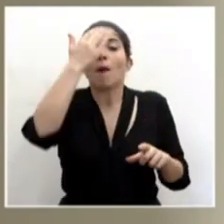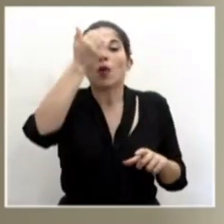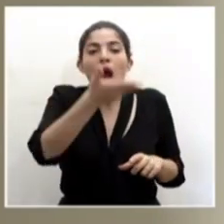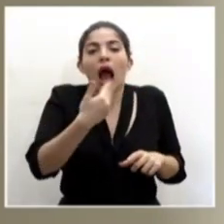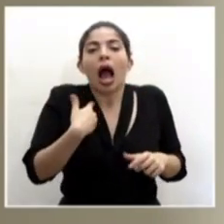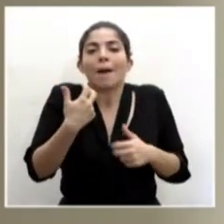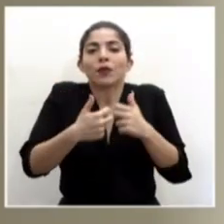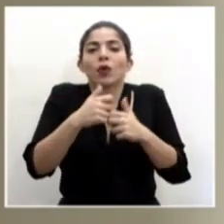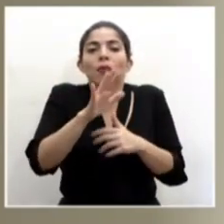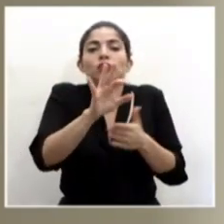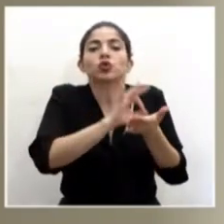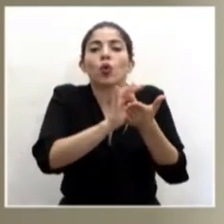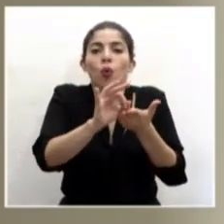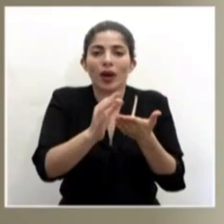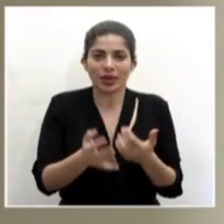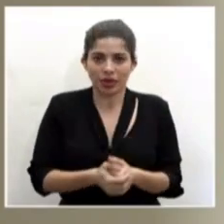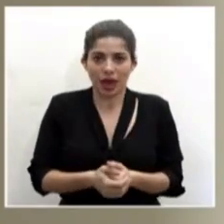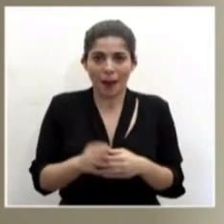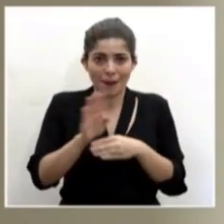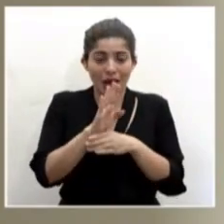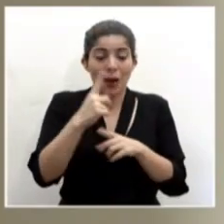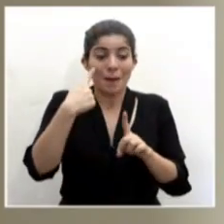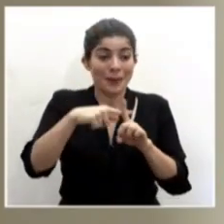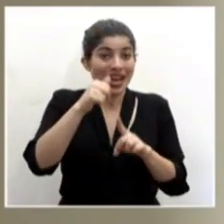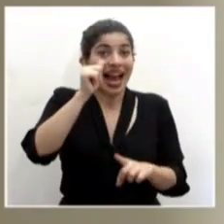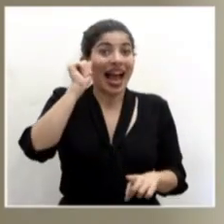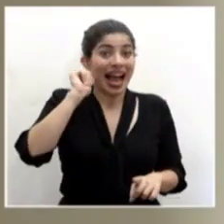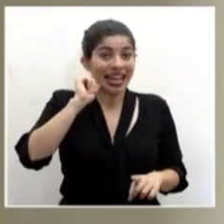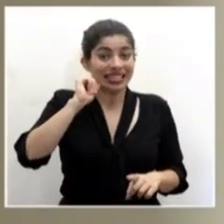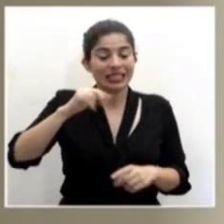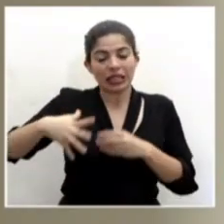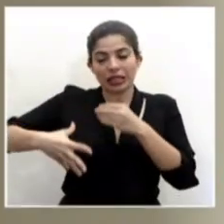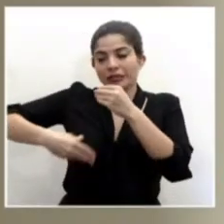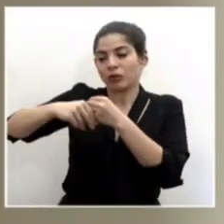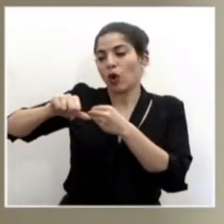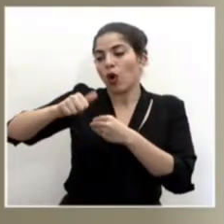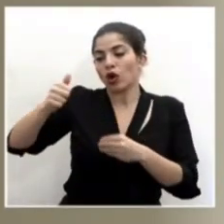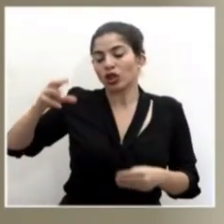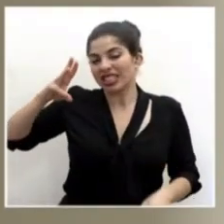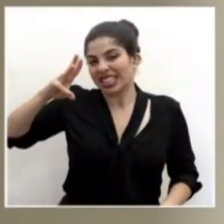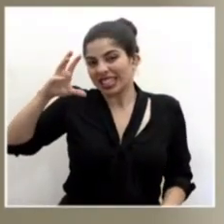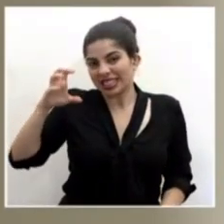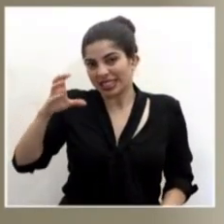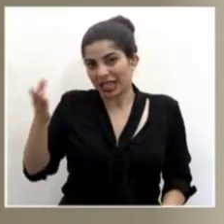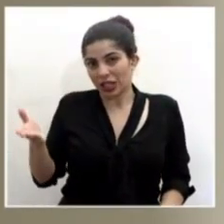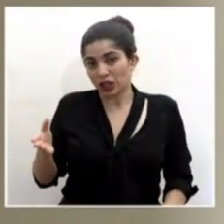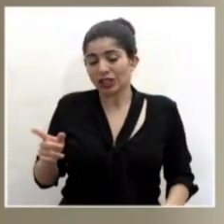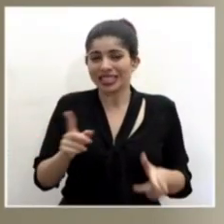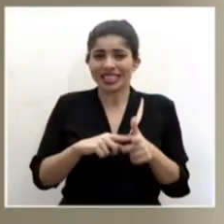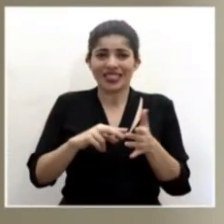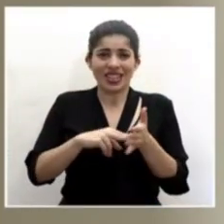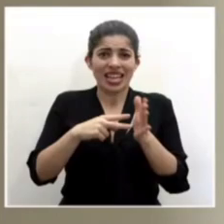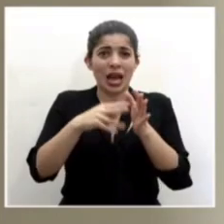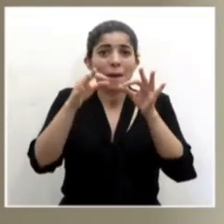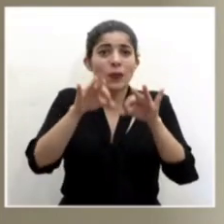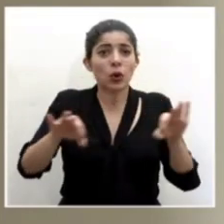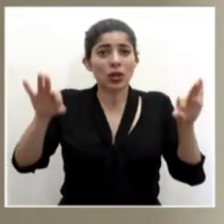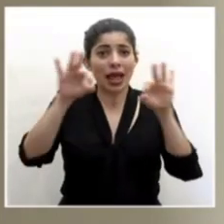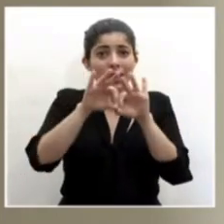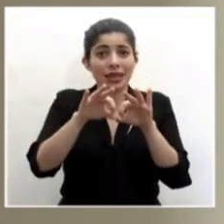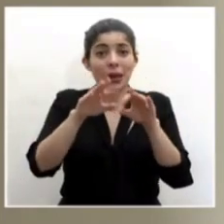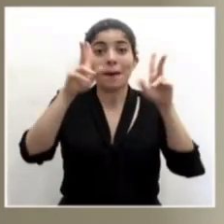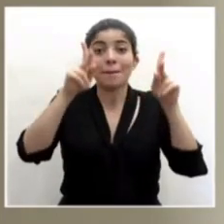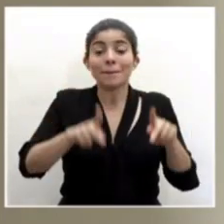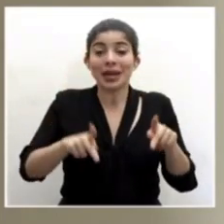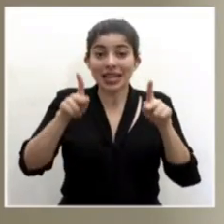problemas con sus cuentas bancarias y la noche de ayer se sumaron estos otros 600 casos. Es importante que las personas que